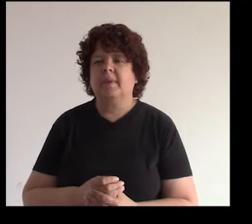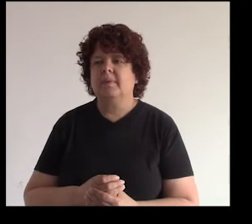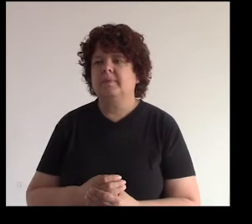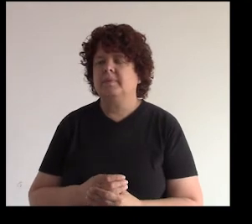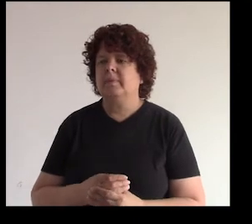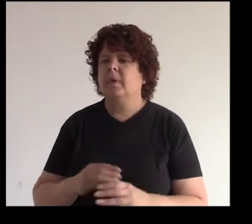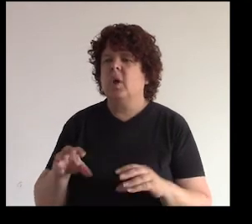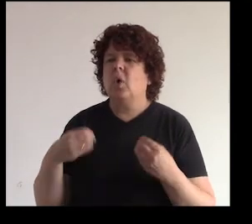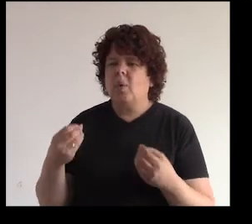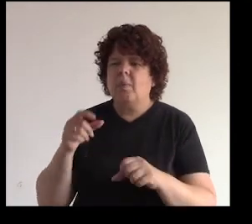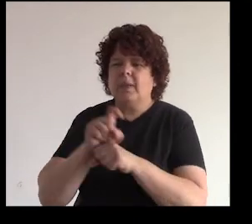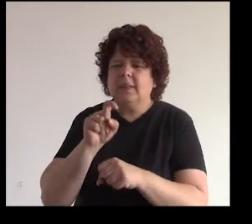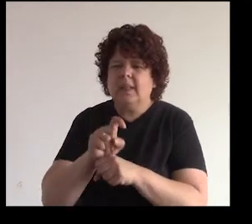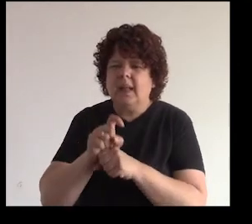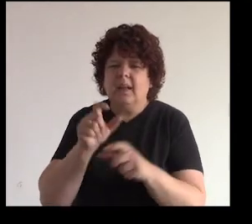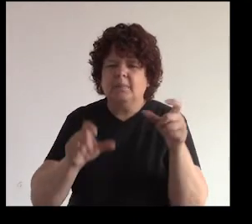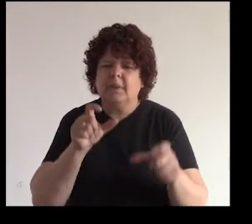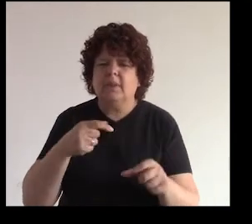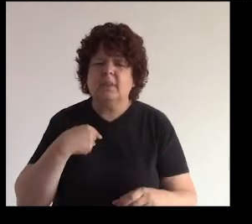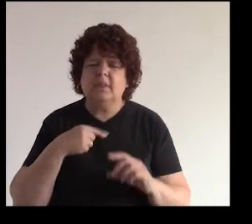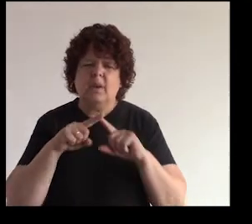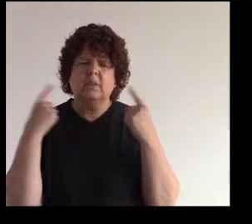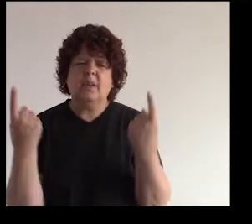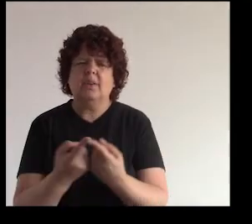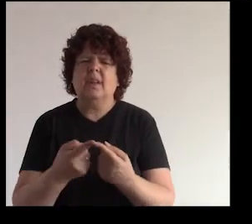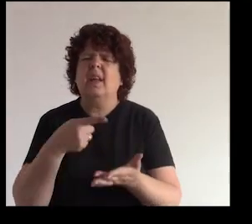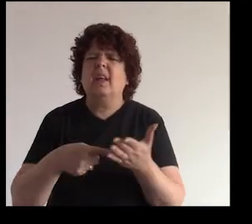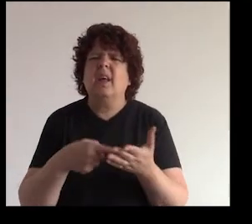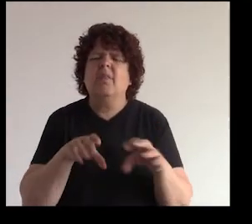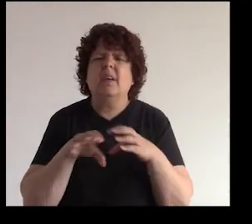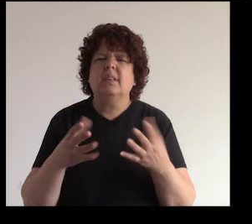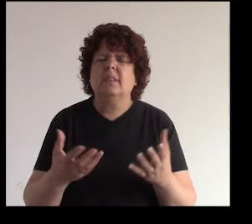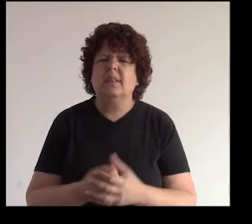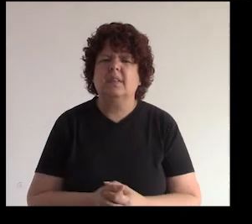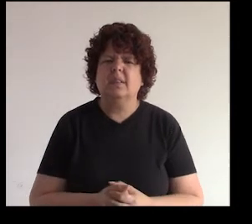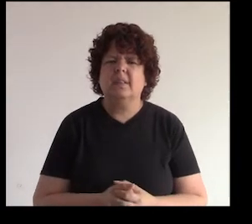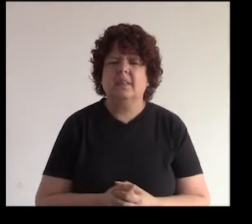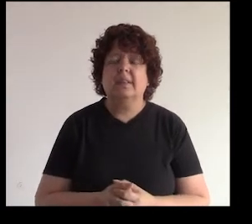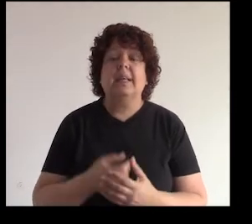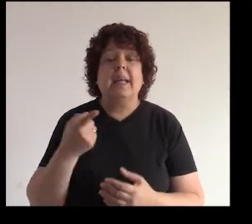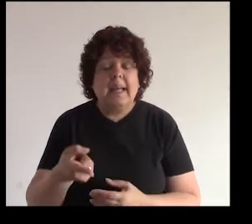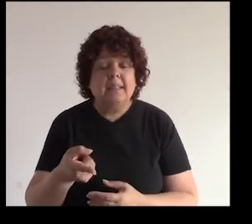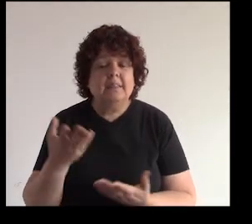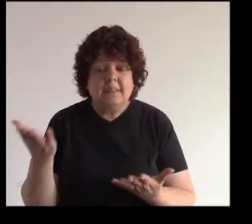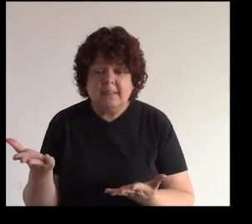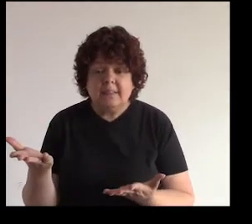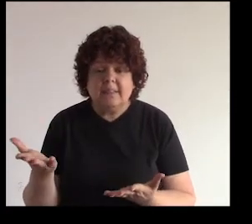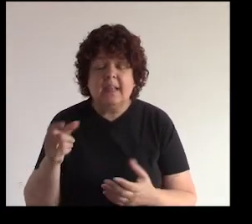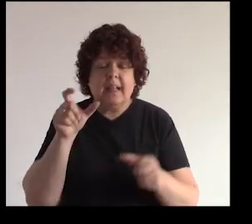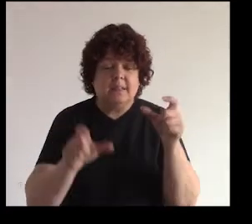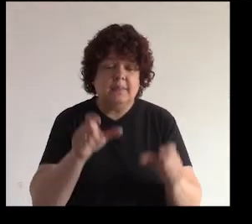así es Antonio ¿y cómo voy a enseñar a las personas si es que yo hago tortas? ¿qué les voy a enseñar? pues justamente eso